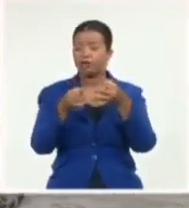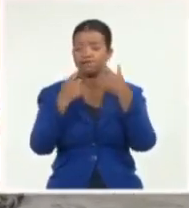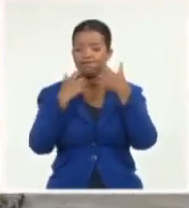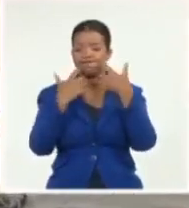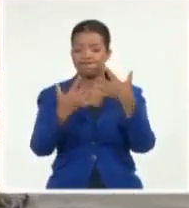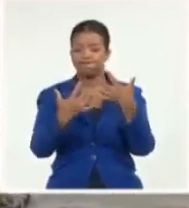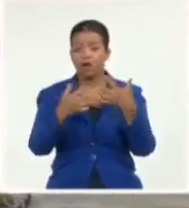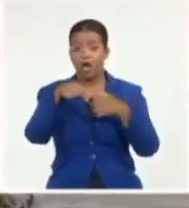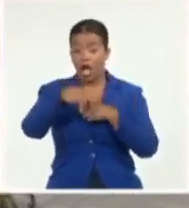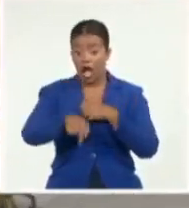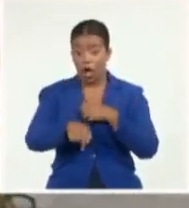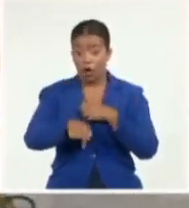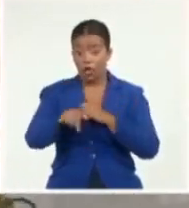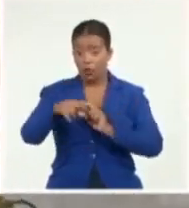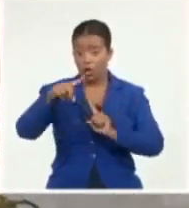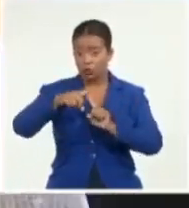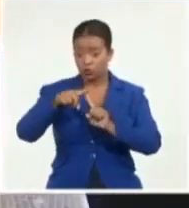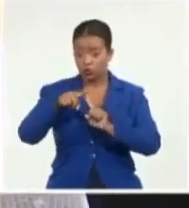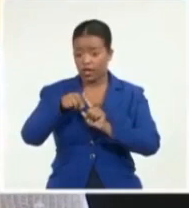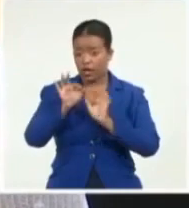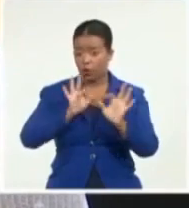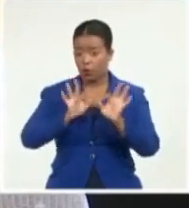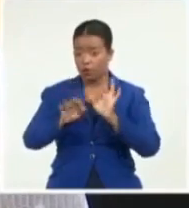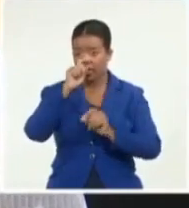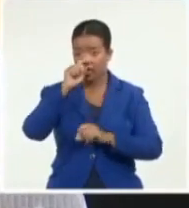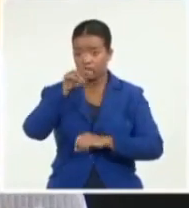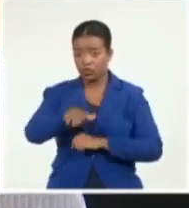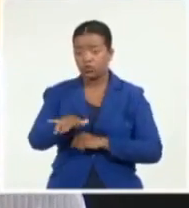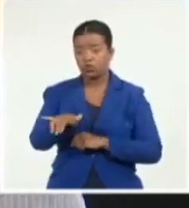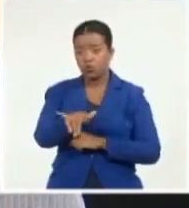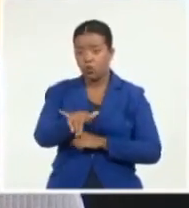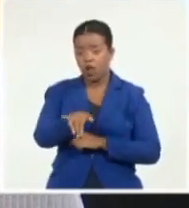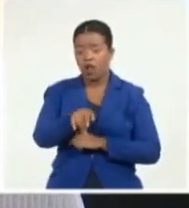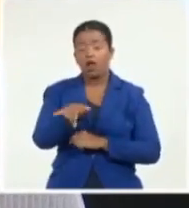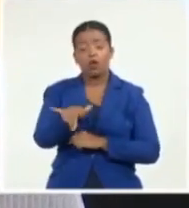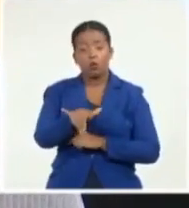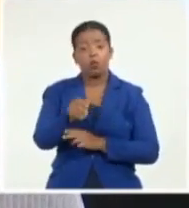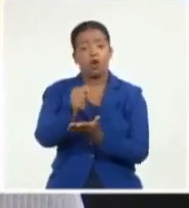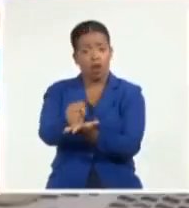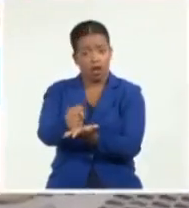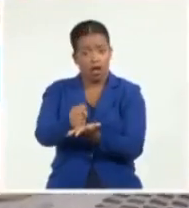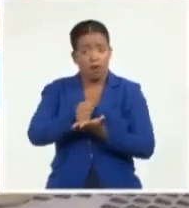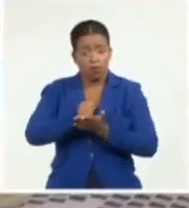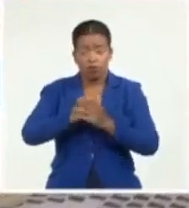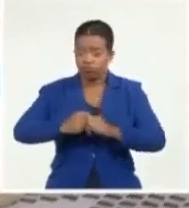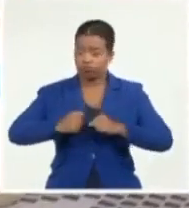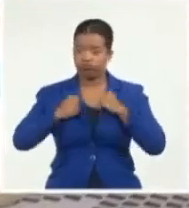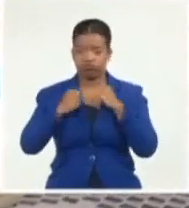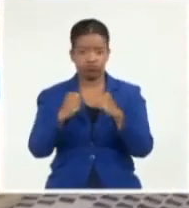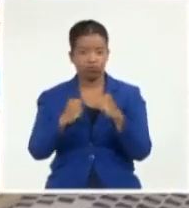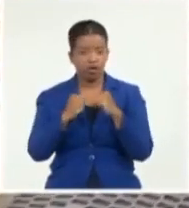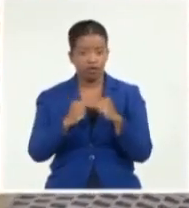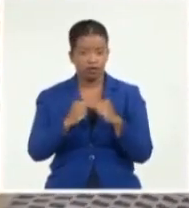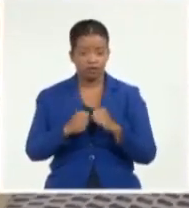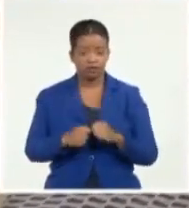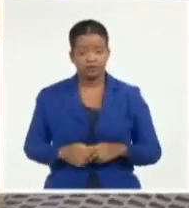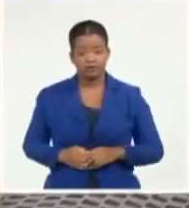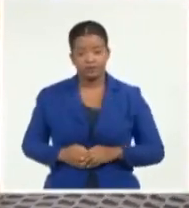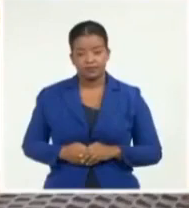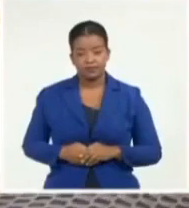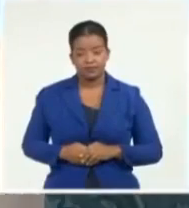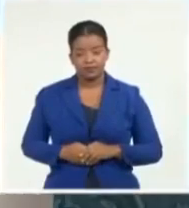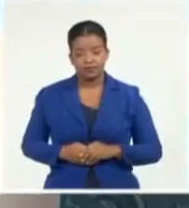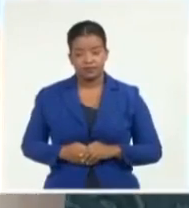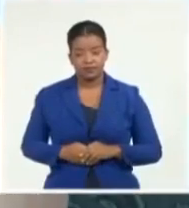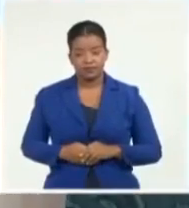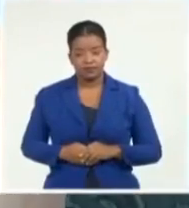tutela está suprimida y vamos a tener apoyo con intensidad, con facultad de representación.